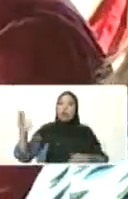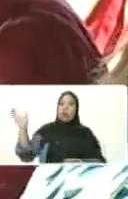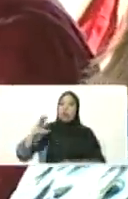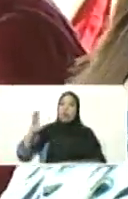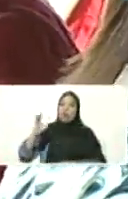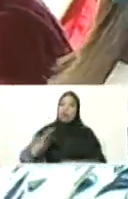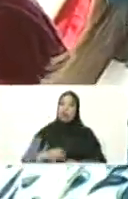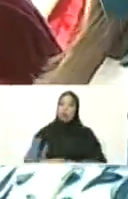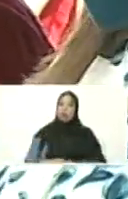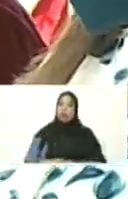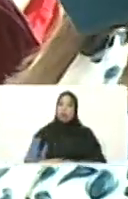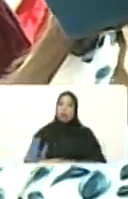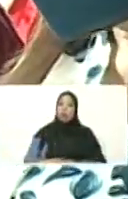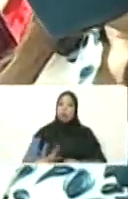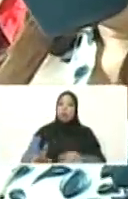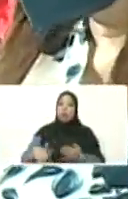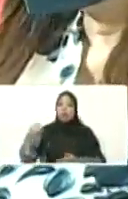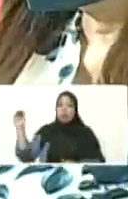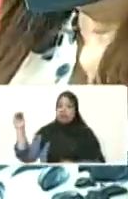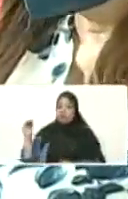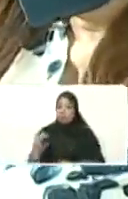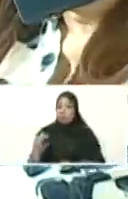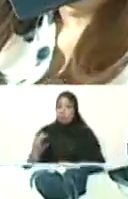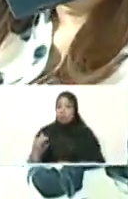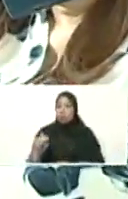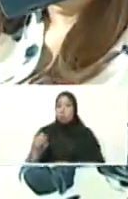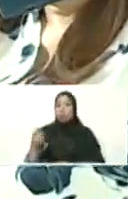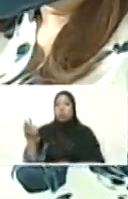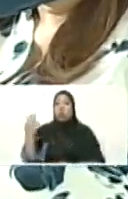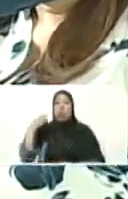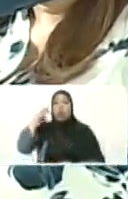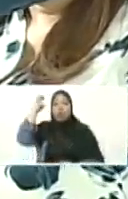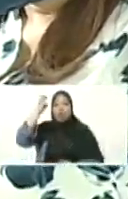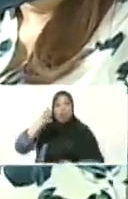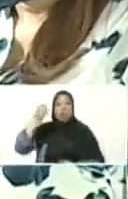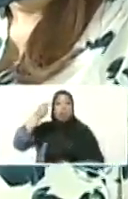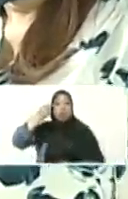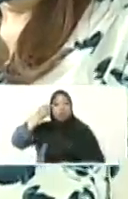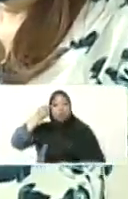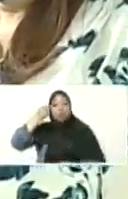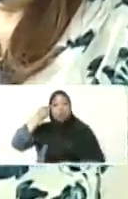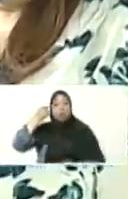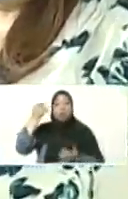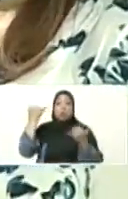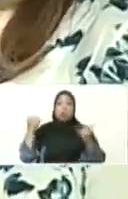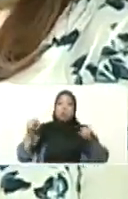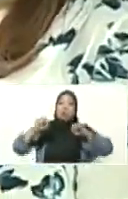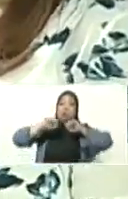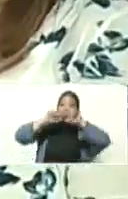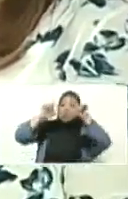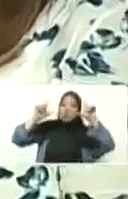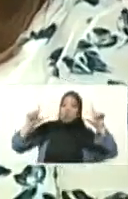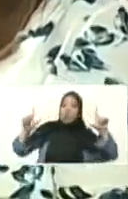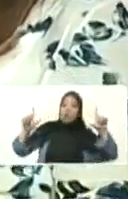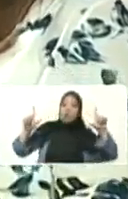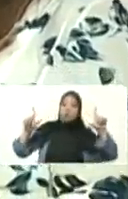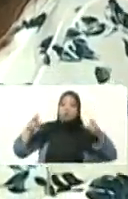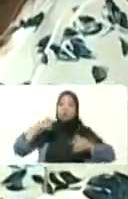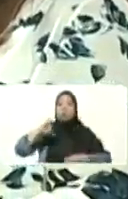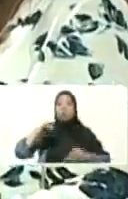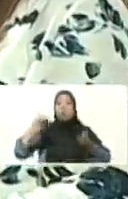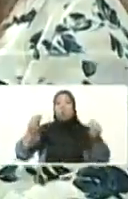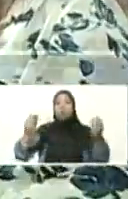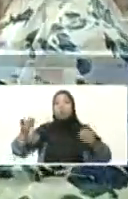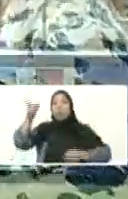Caracas... Yo vengo ahorita llegando de la gira euroasiática y quedé impresionado. Tenía muchos